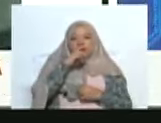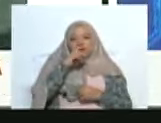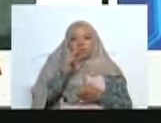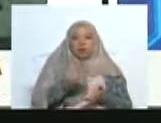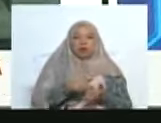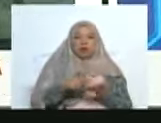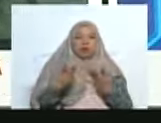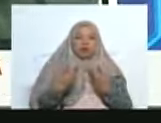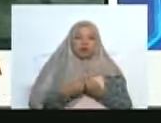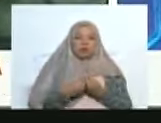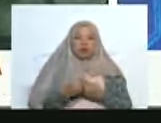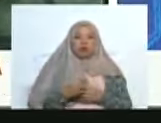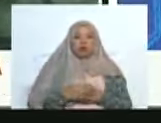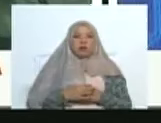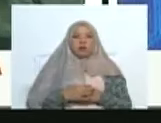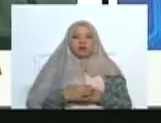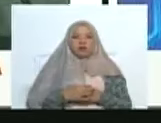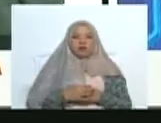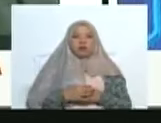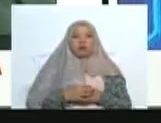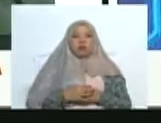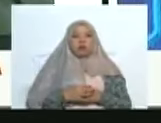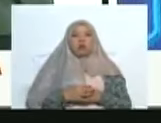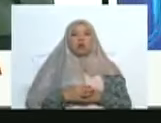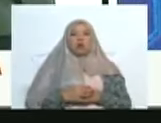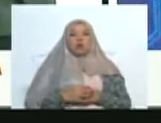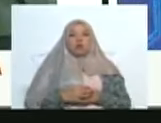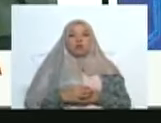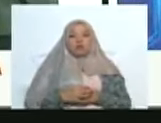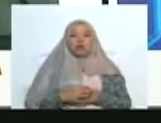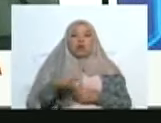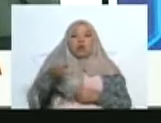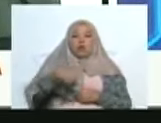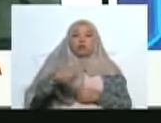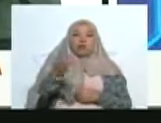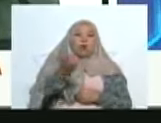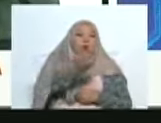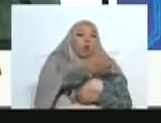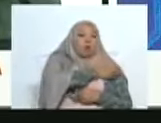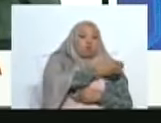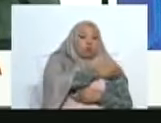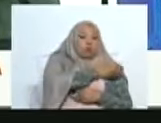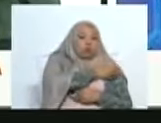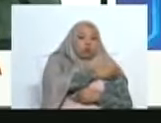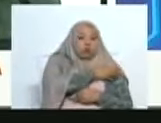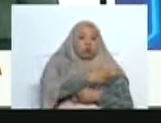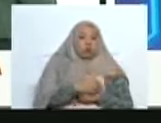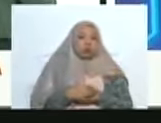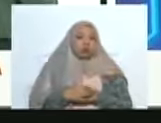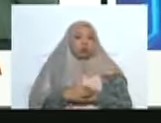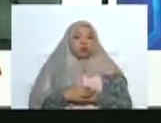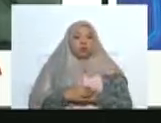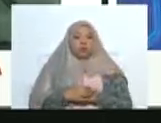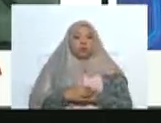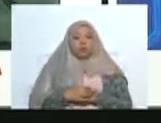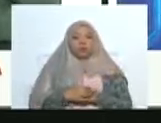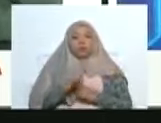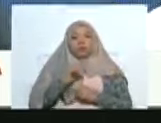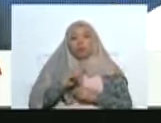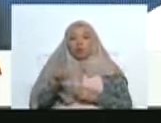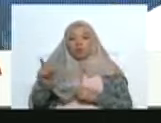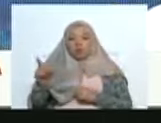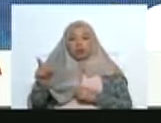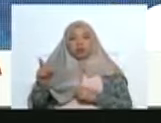ultraderecha. Porque los gringos mandan, en esa oposición mandan y ellos obedecen.